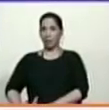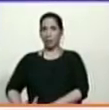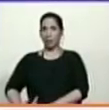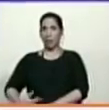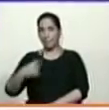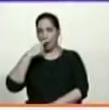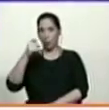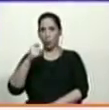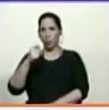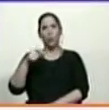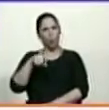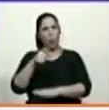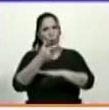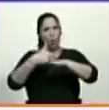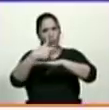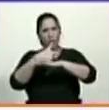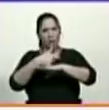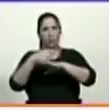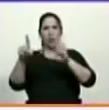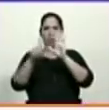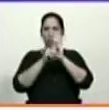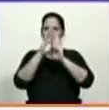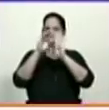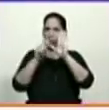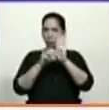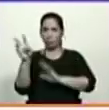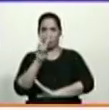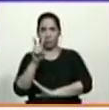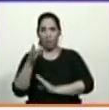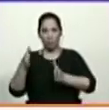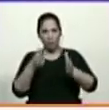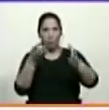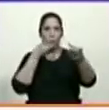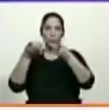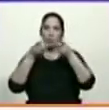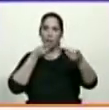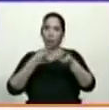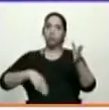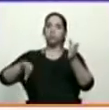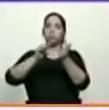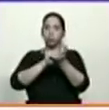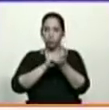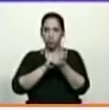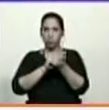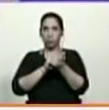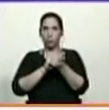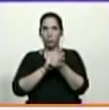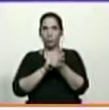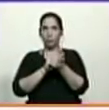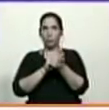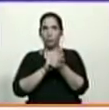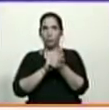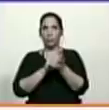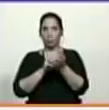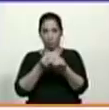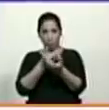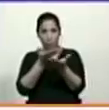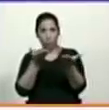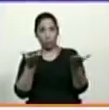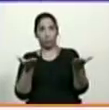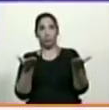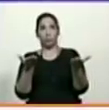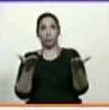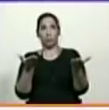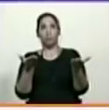constitucional de Venezuela es el camino del diálogo ratificar aquí está nuestra mano extendida